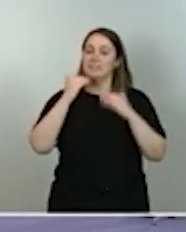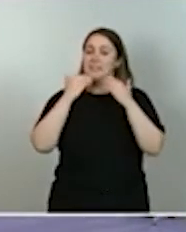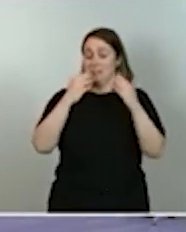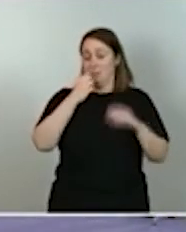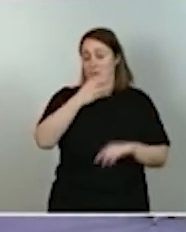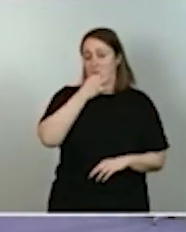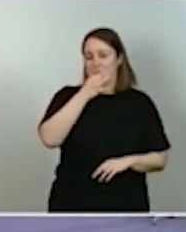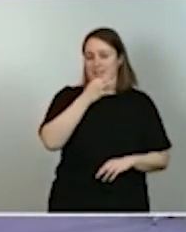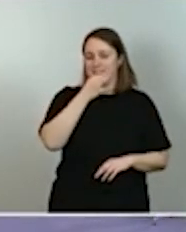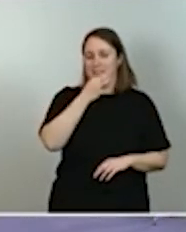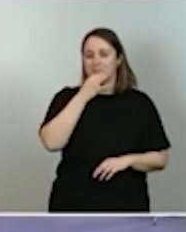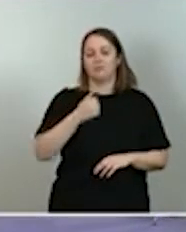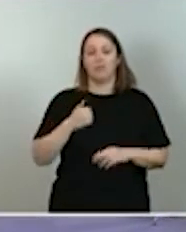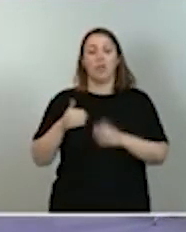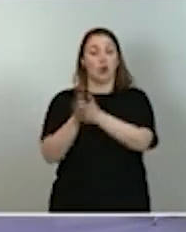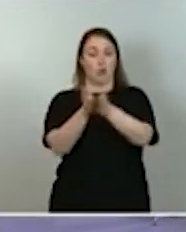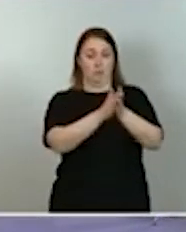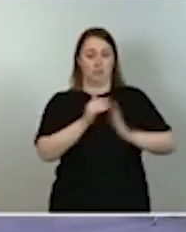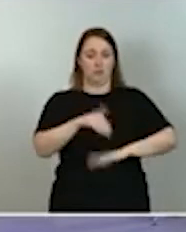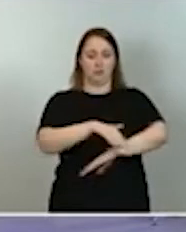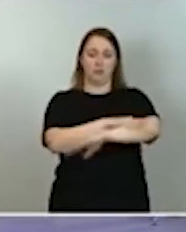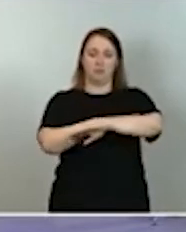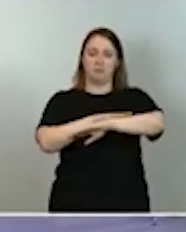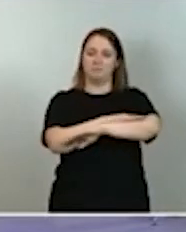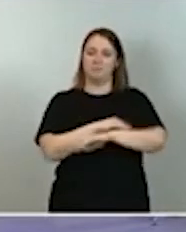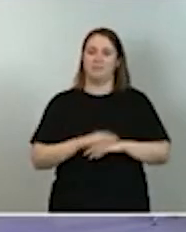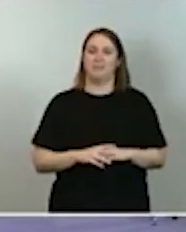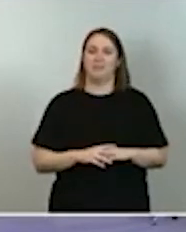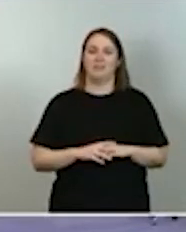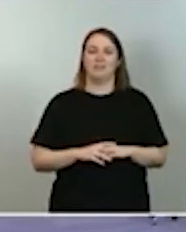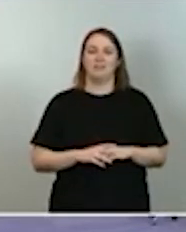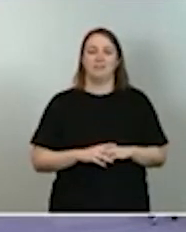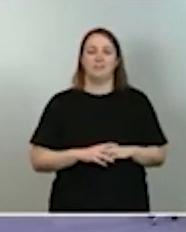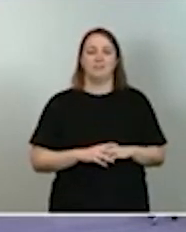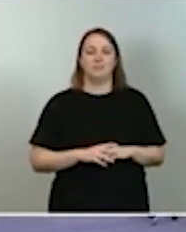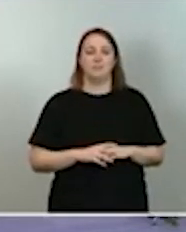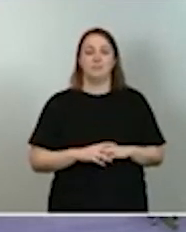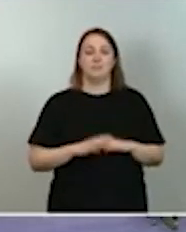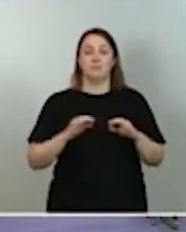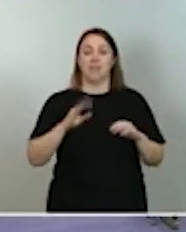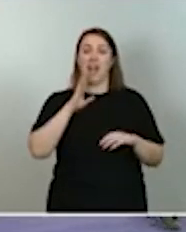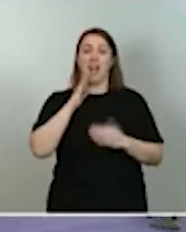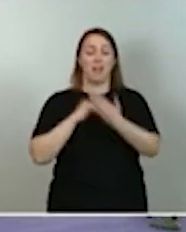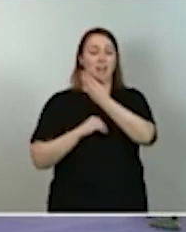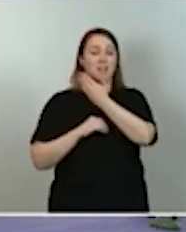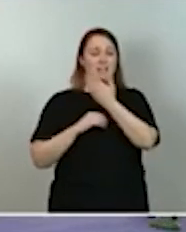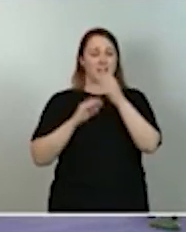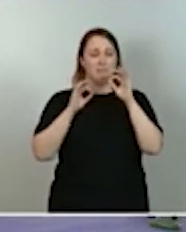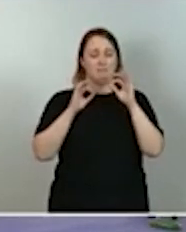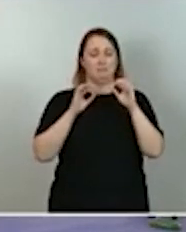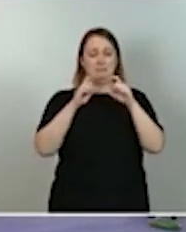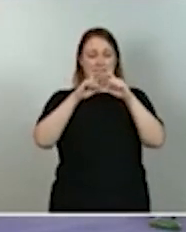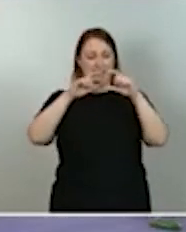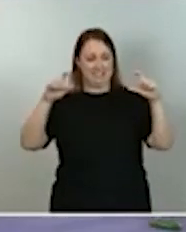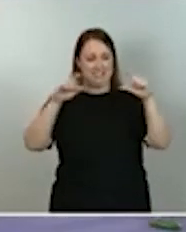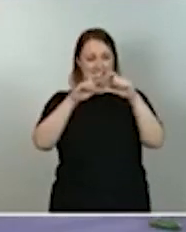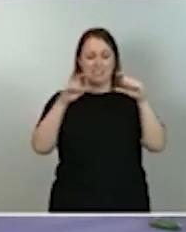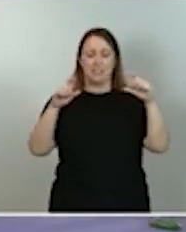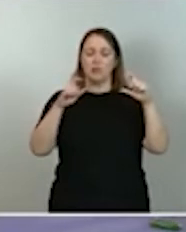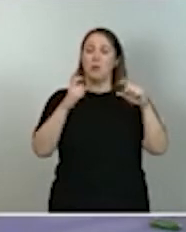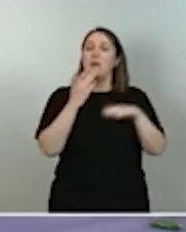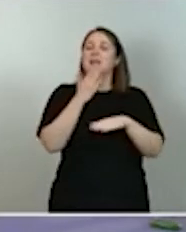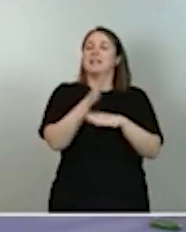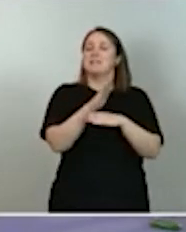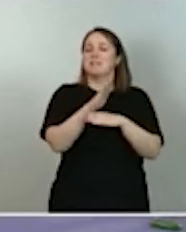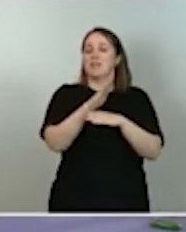de gobierno. La imagen del código de barras que ven en pantalla es una representación gráfica de la evaluación de la